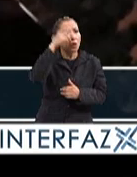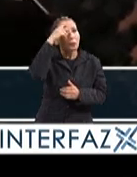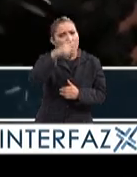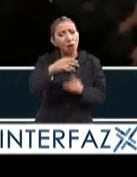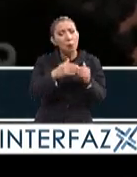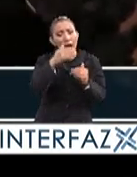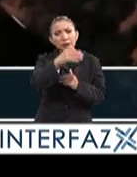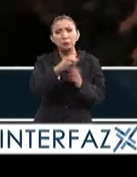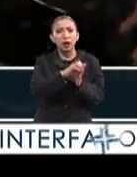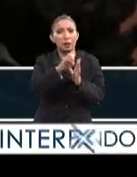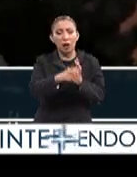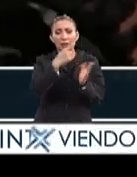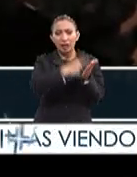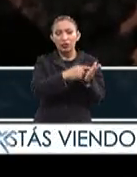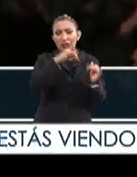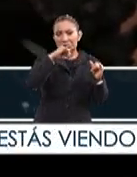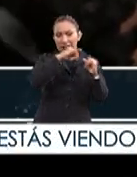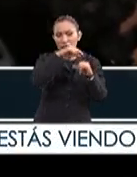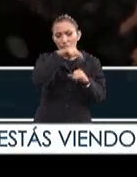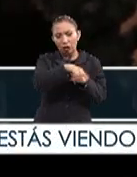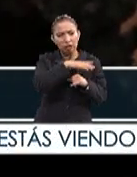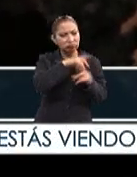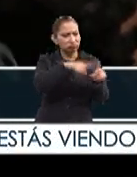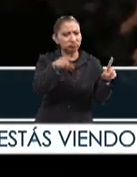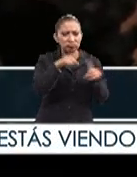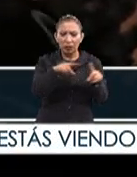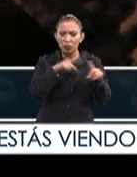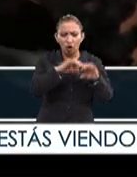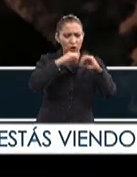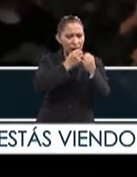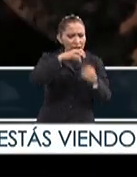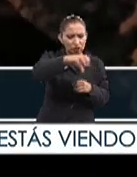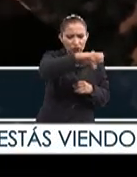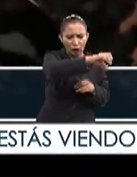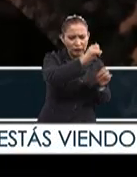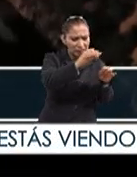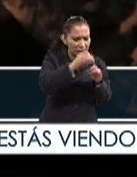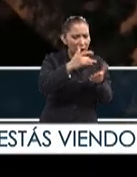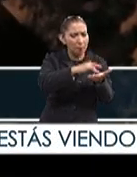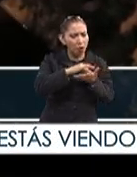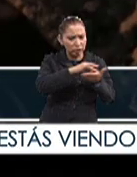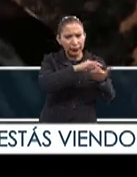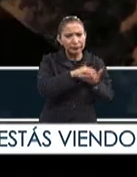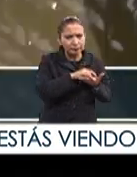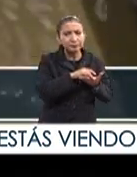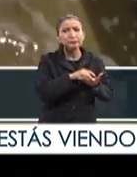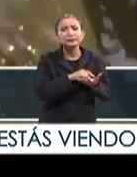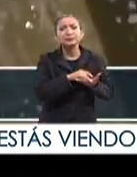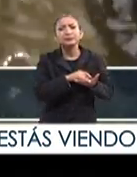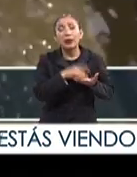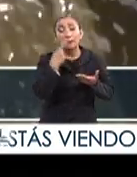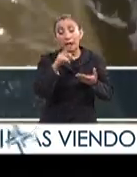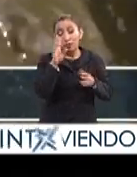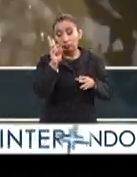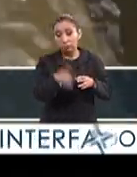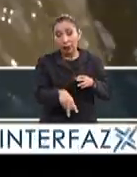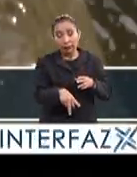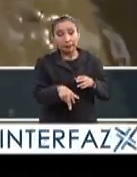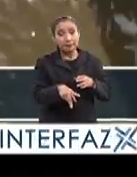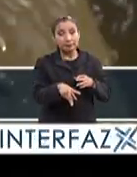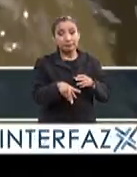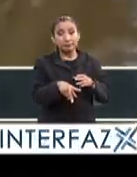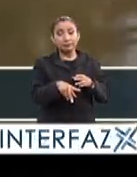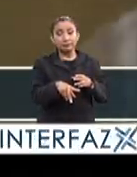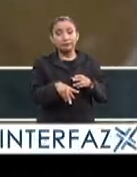Hemos avanzado, por ejemplo, en el instituto tenemos toda una serie de organismos, oficinas que nos apoyan. Pero la verdad es